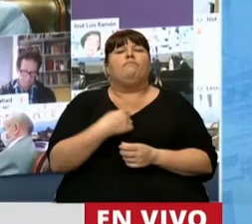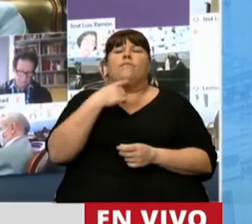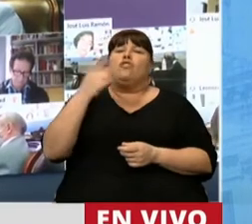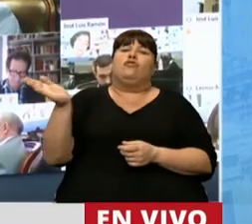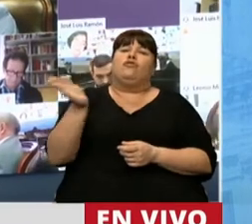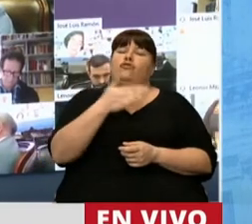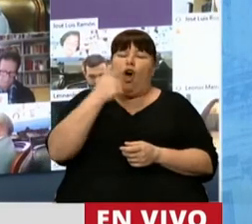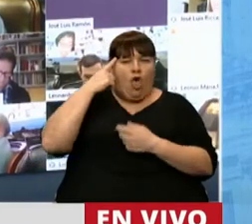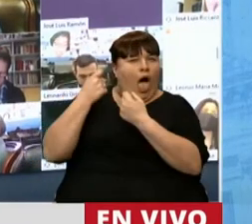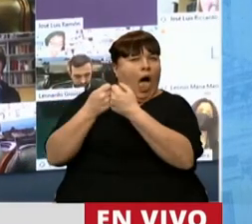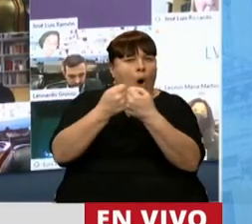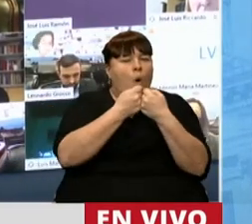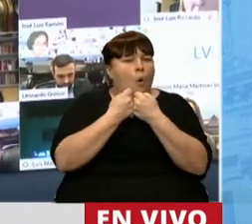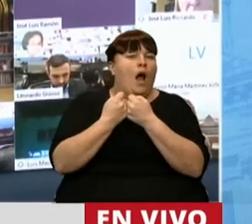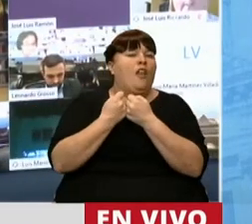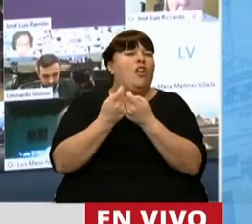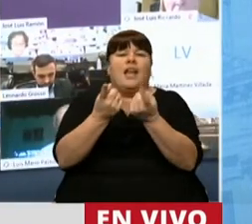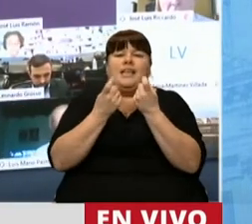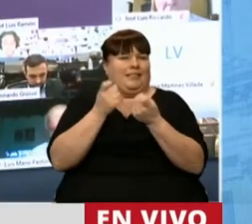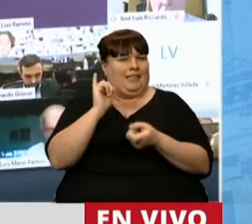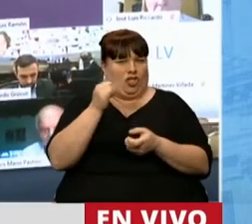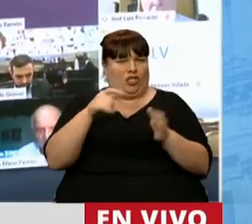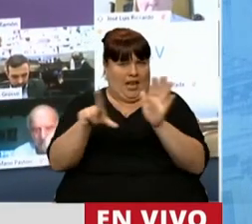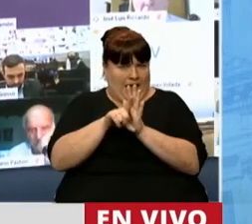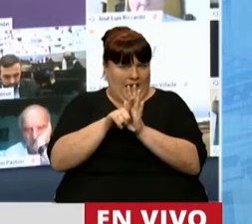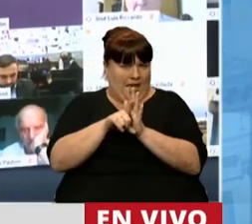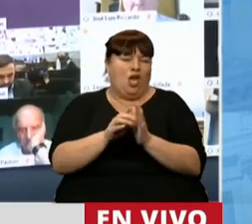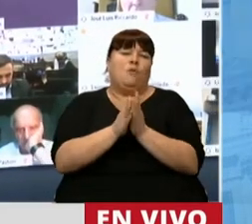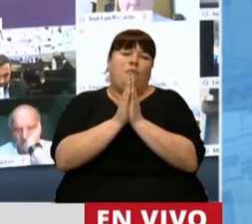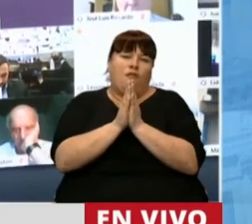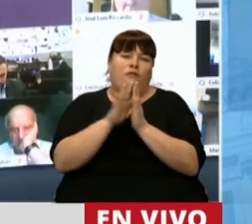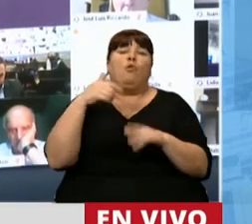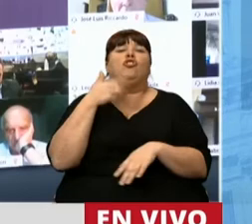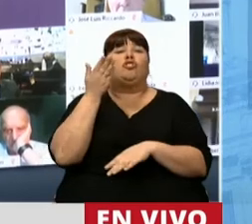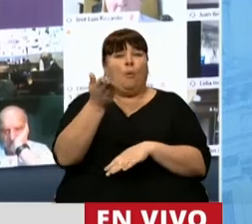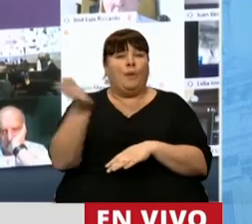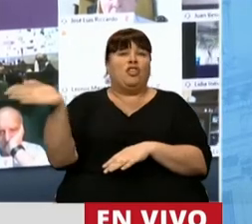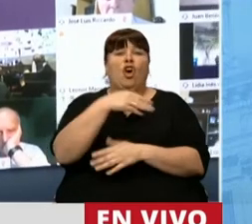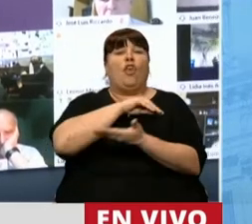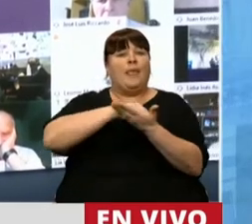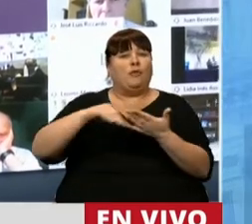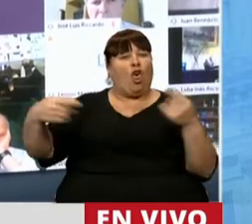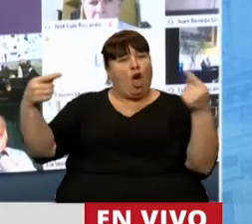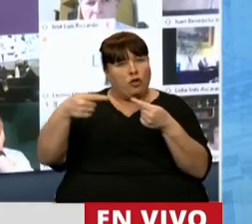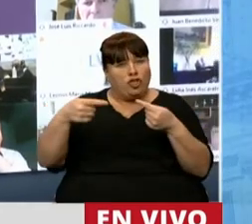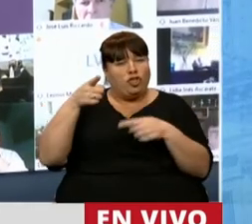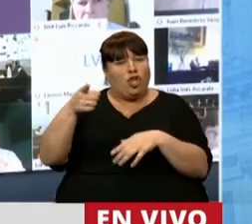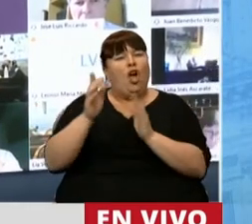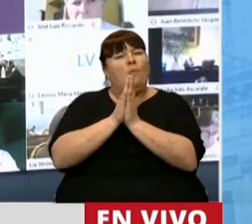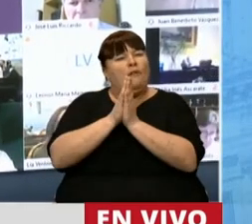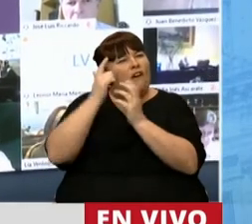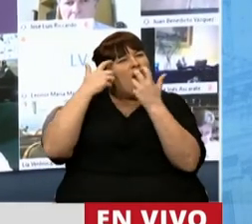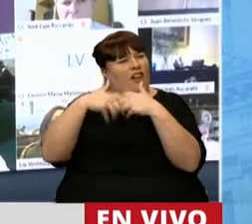coincidimos en que es necesaria. Por favor, yo quiero pedirle a los diputados de la oposición que